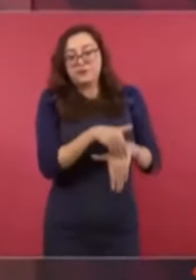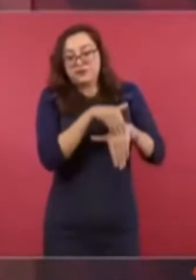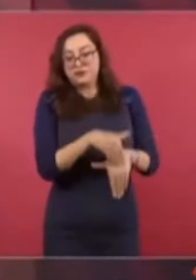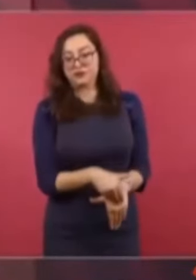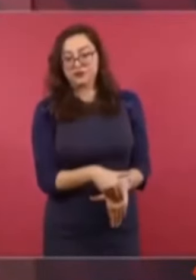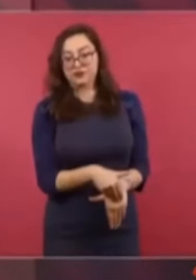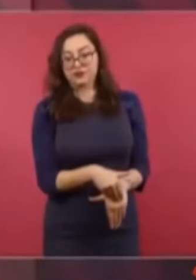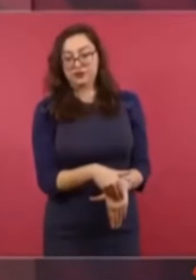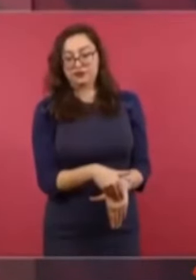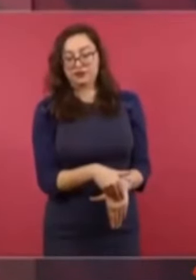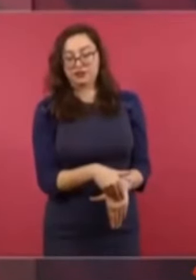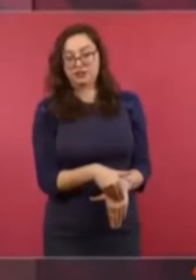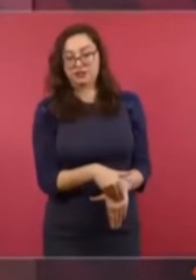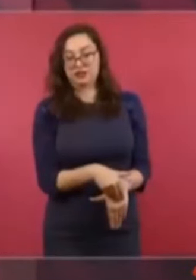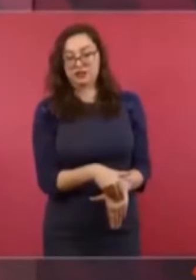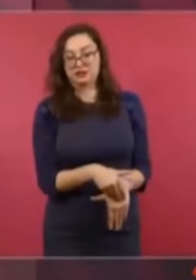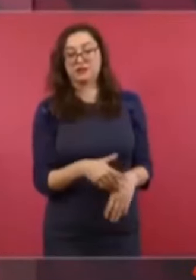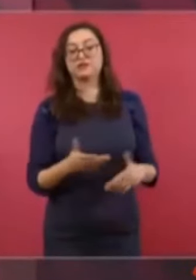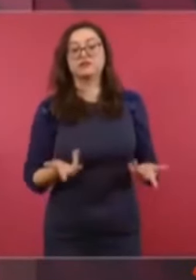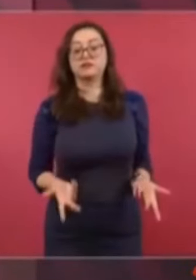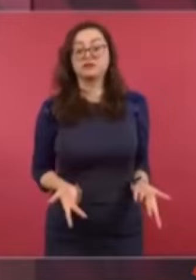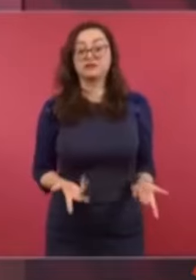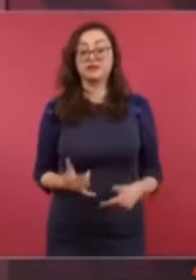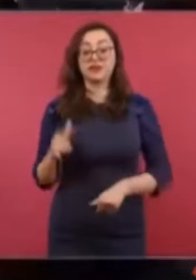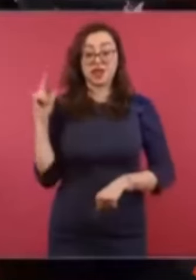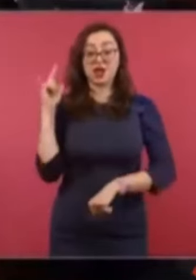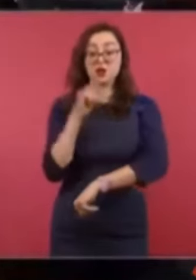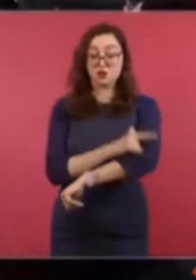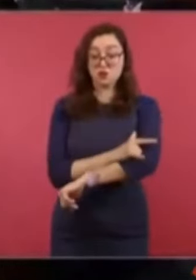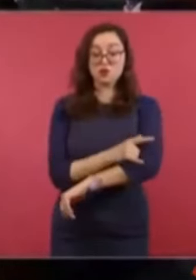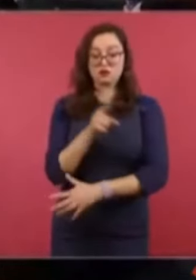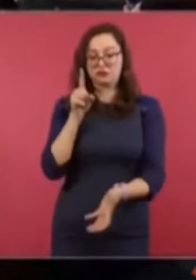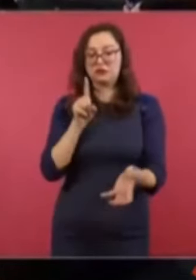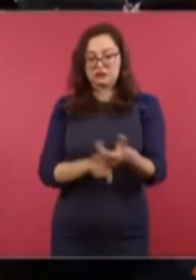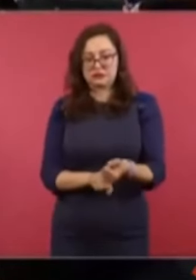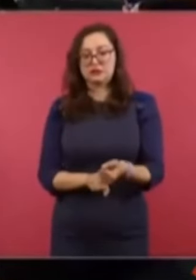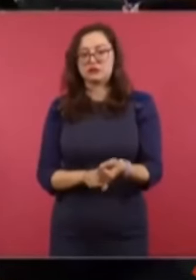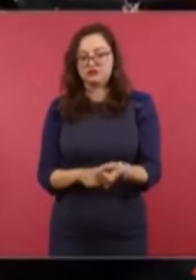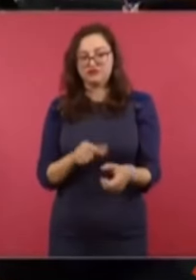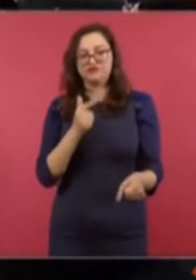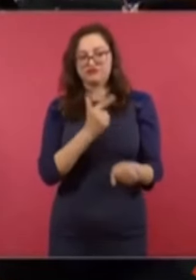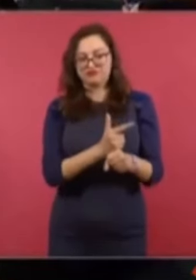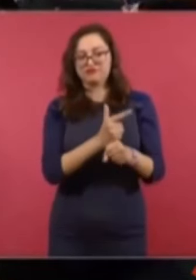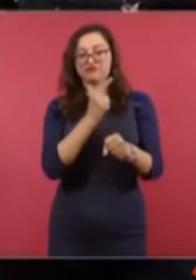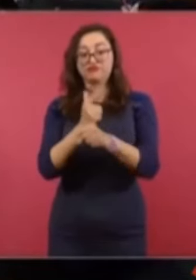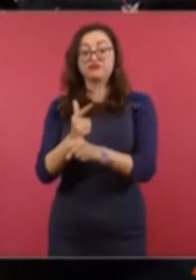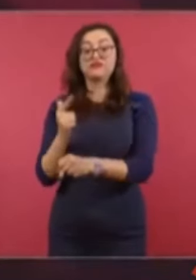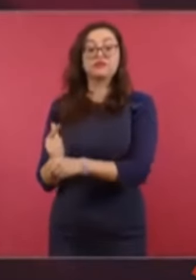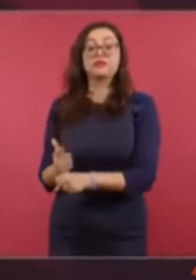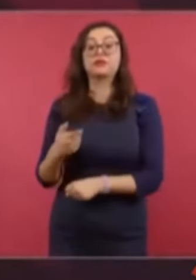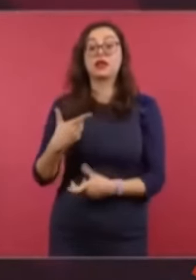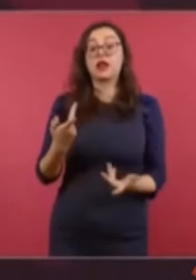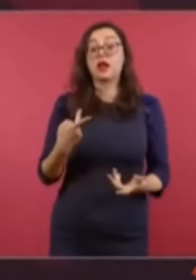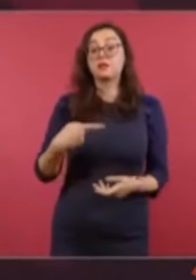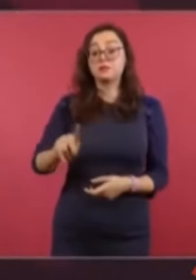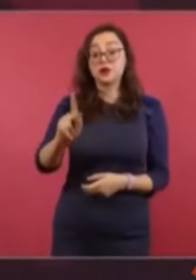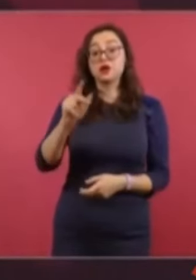también ayer que estuvimos conmemorando el día del trabajo,